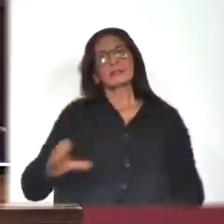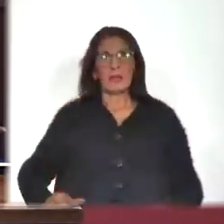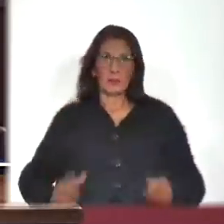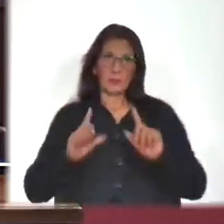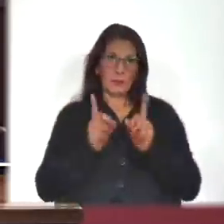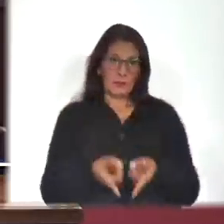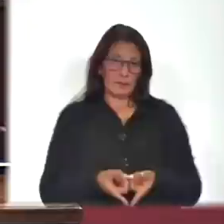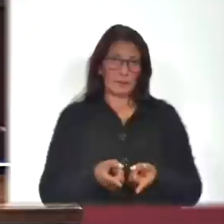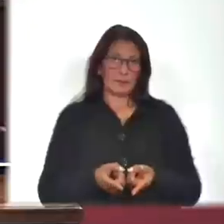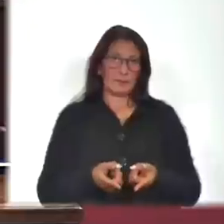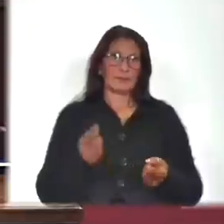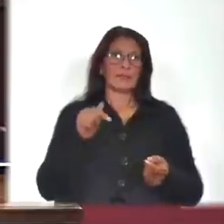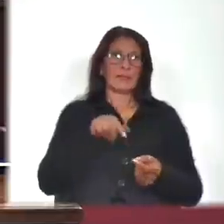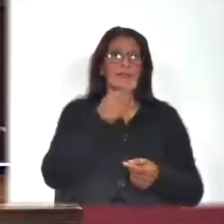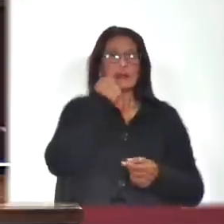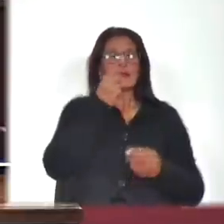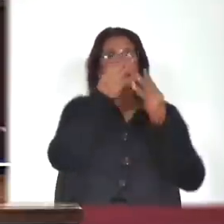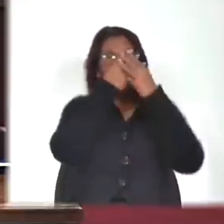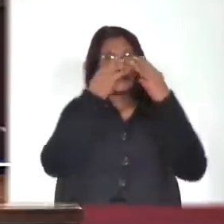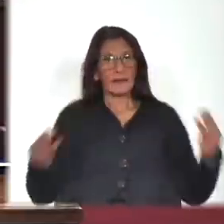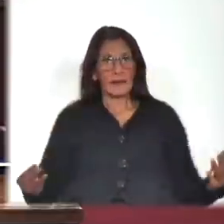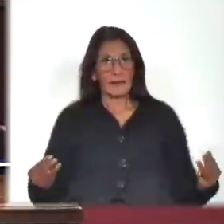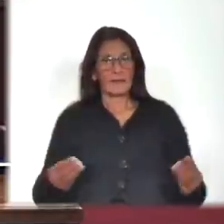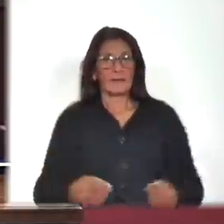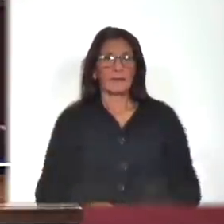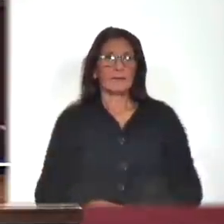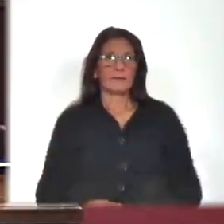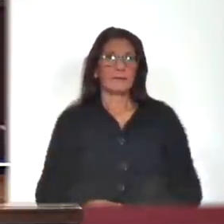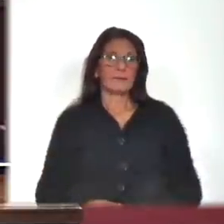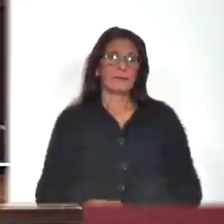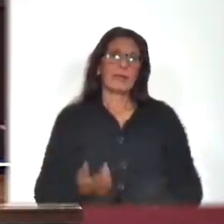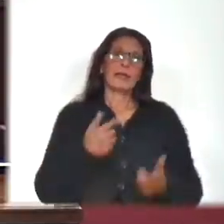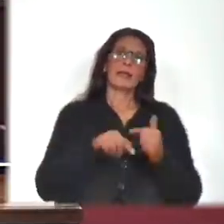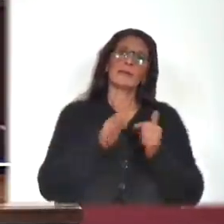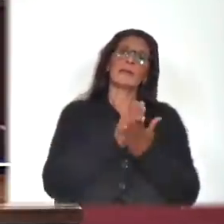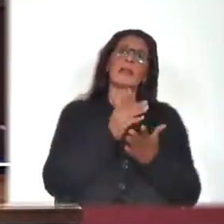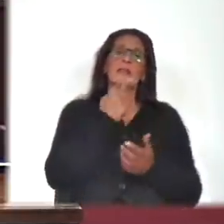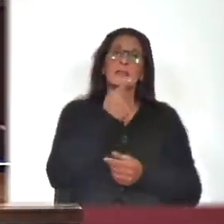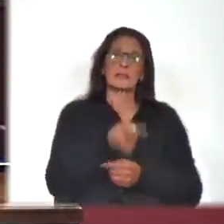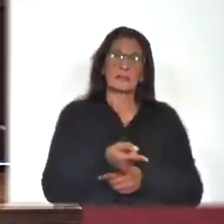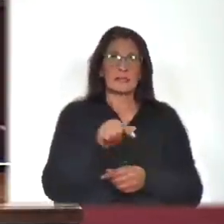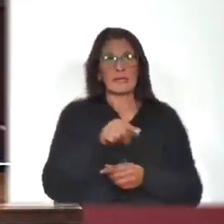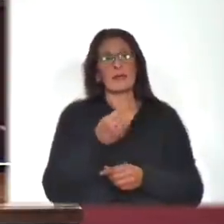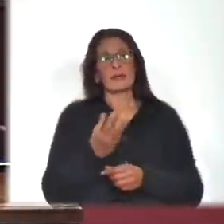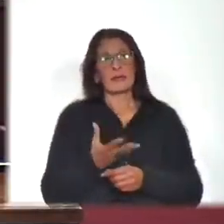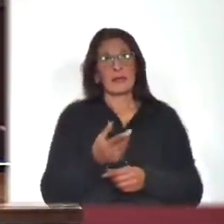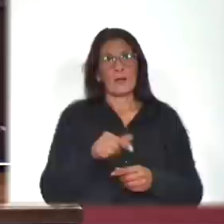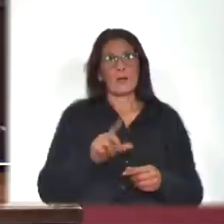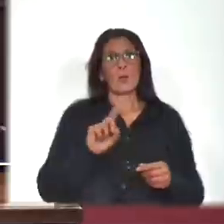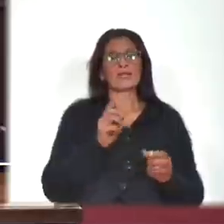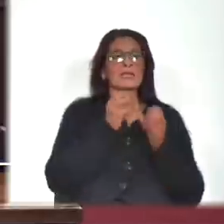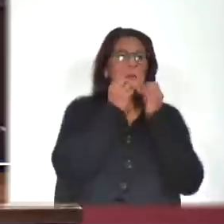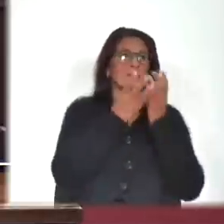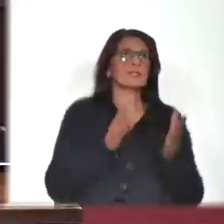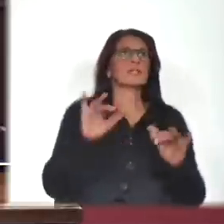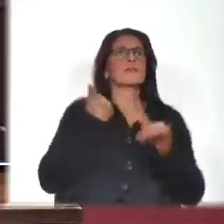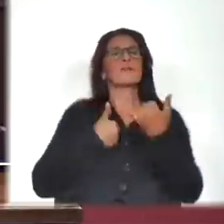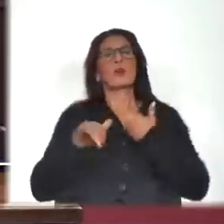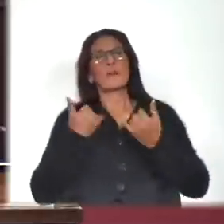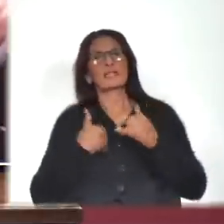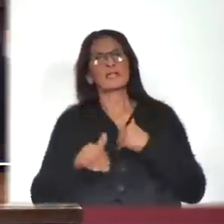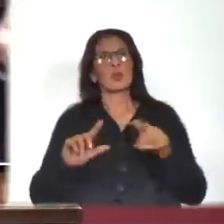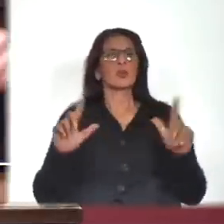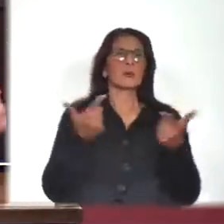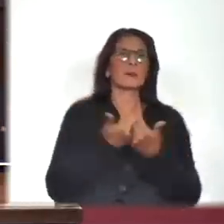y custodia ese interés general. Finalmente, se cuestiona que no se haya difundido, urbi et orbi, la información que es